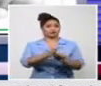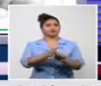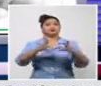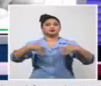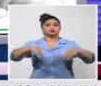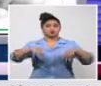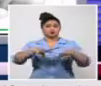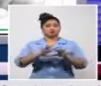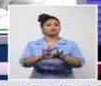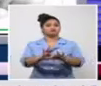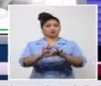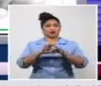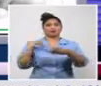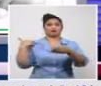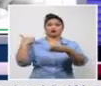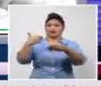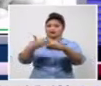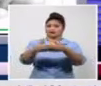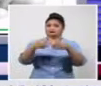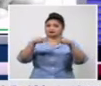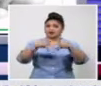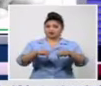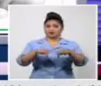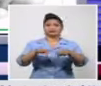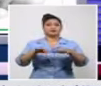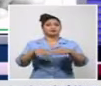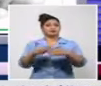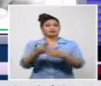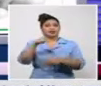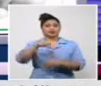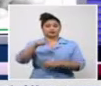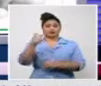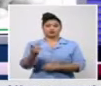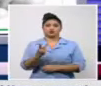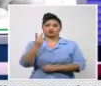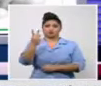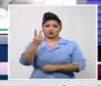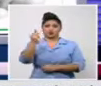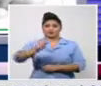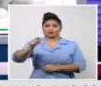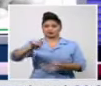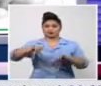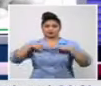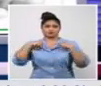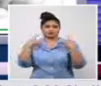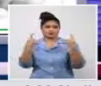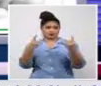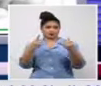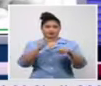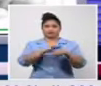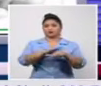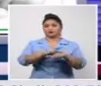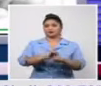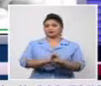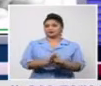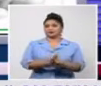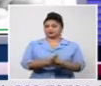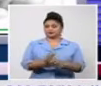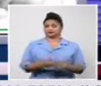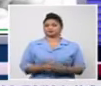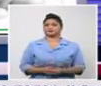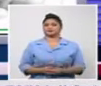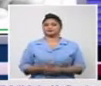este momento lamentablemente también se informaba del fallecimiento de dos cubanos a consecuencia de la enfermedad a pesar de todo el